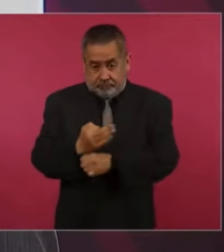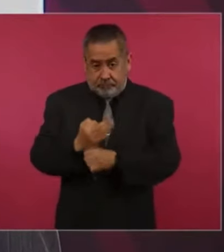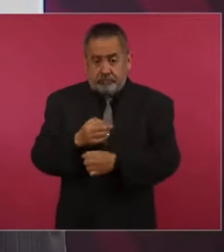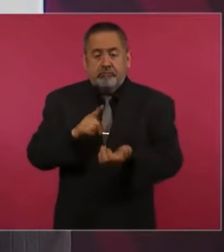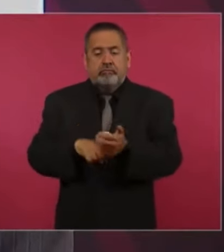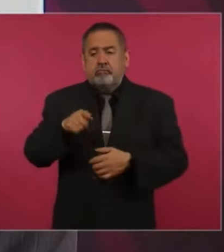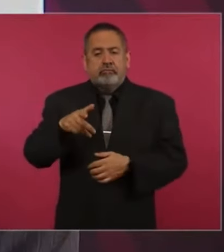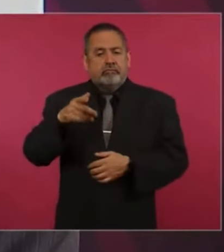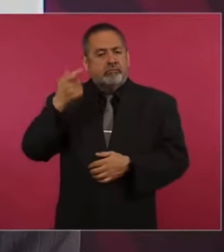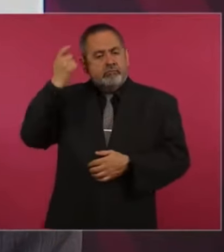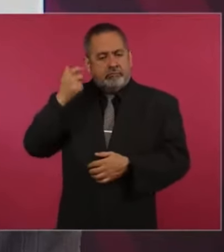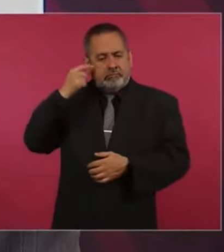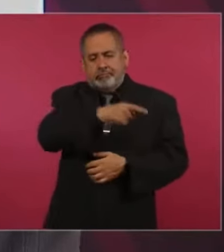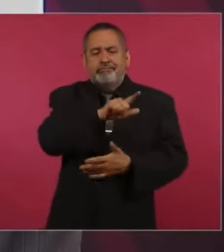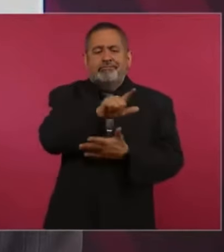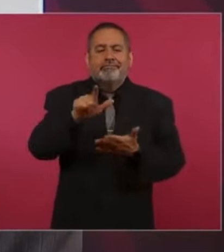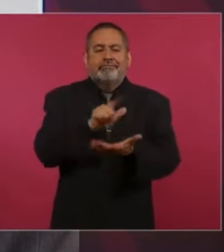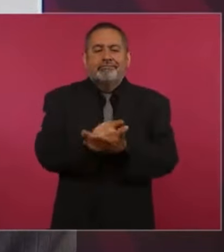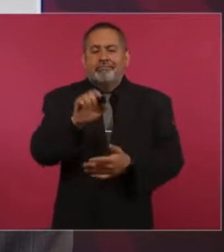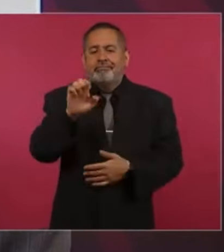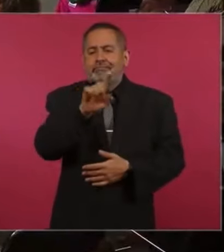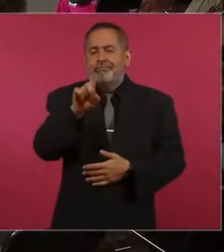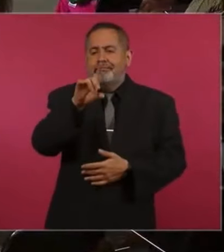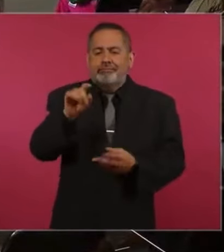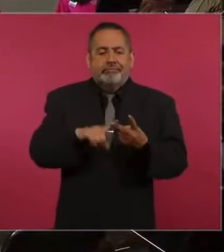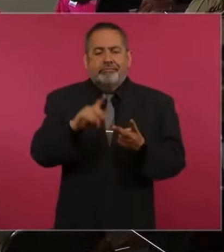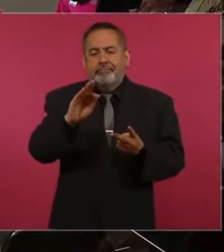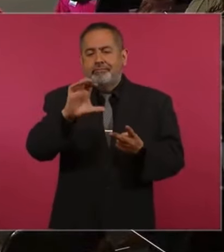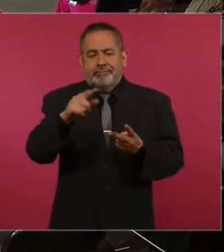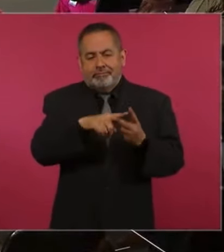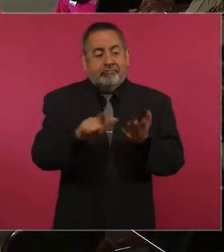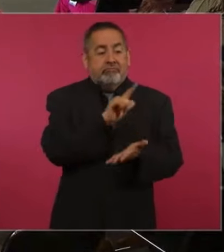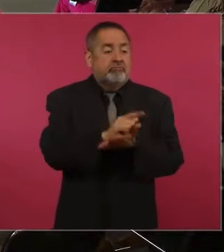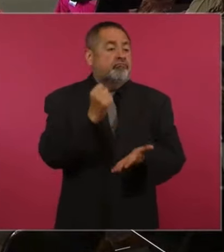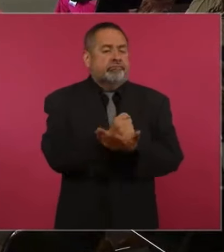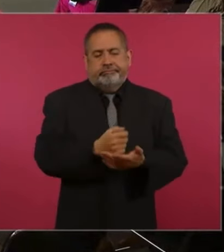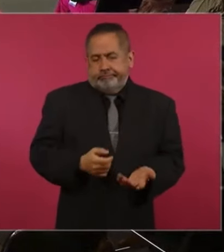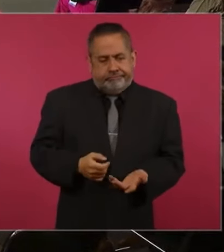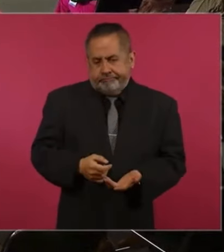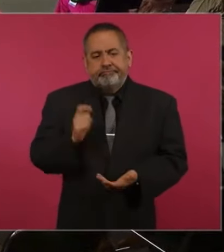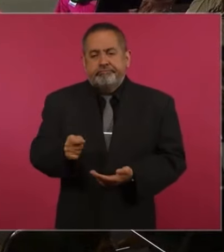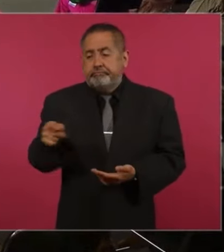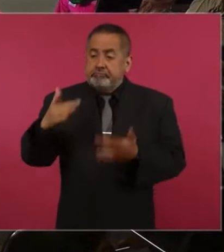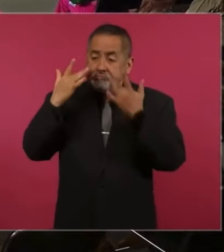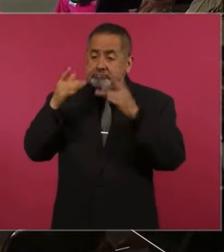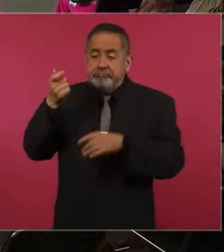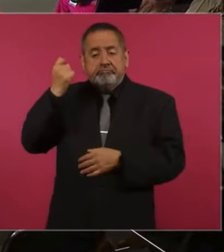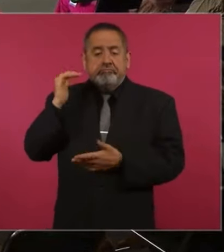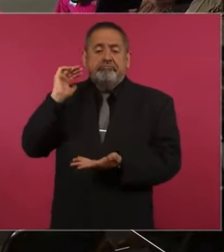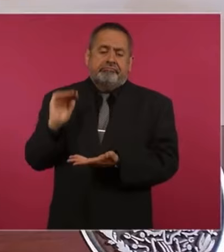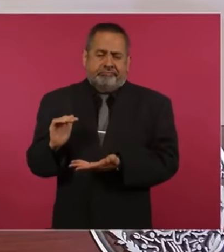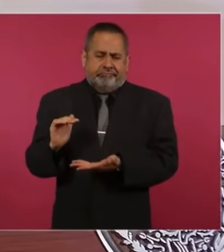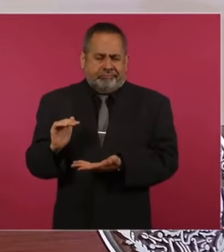eso fue la ley Cedillo, esa fue la ley Calderón, sino que pueda recibir hasta el 100 por